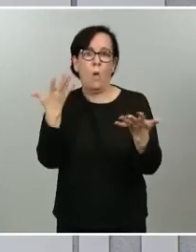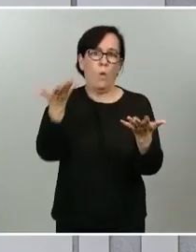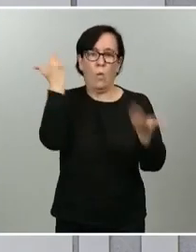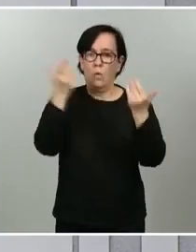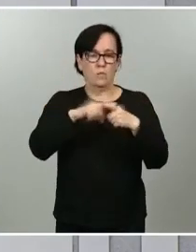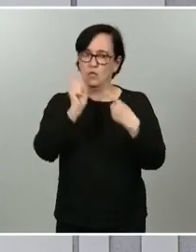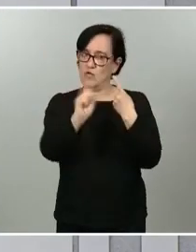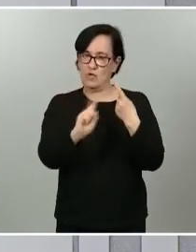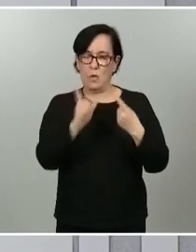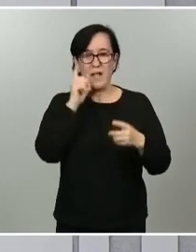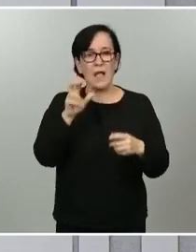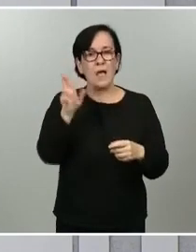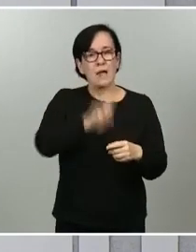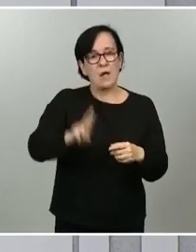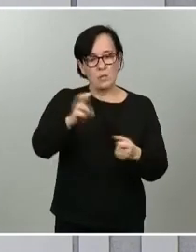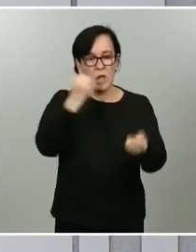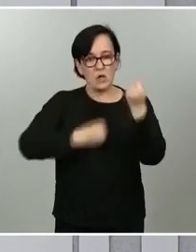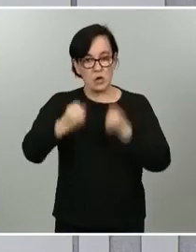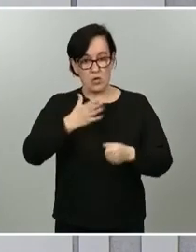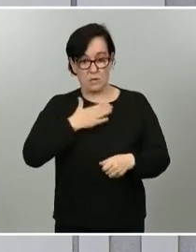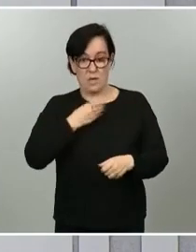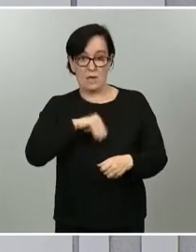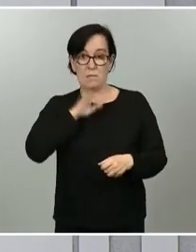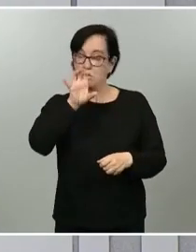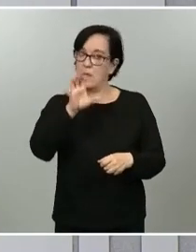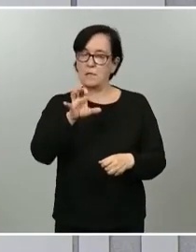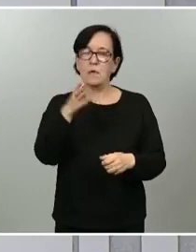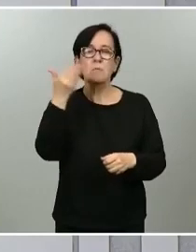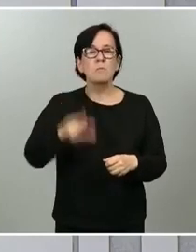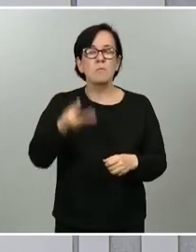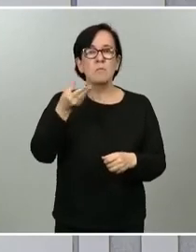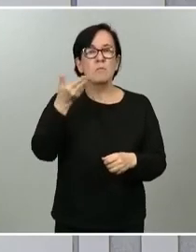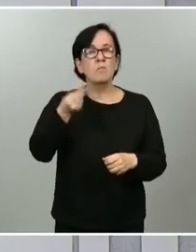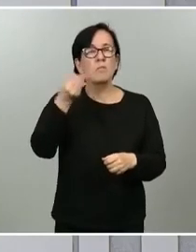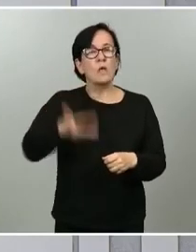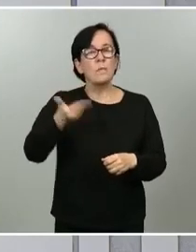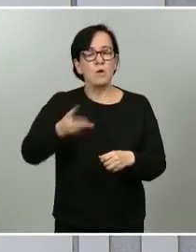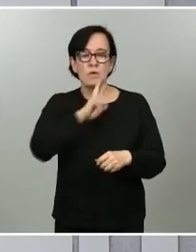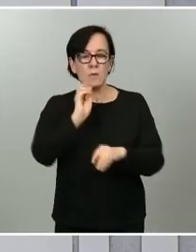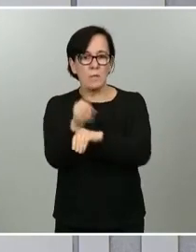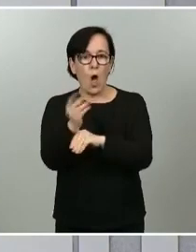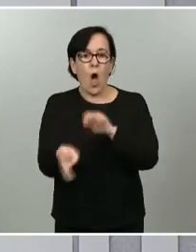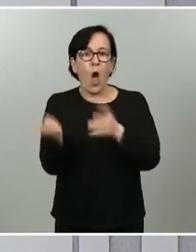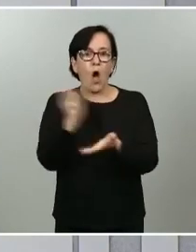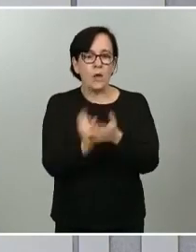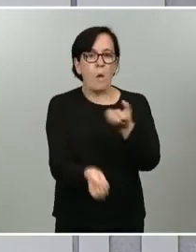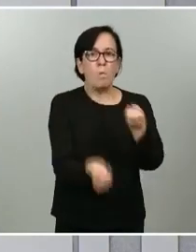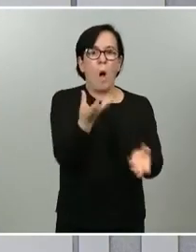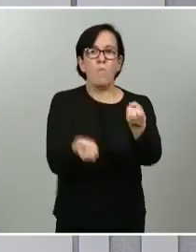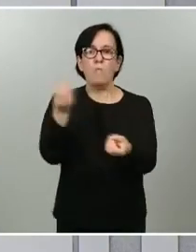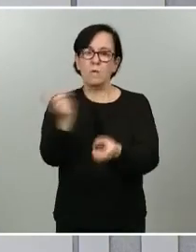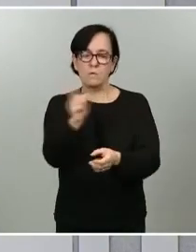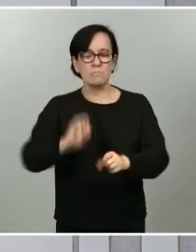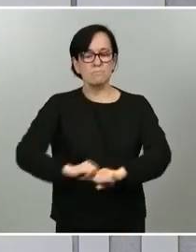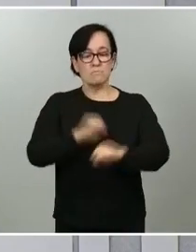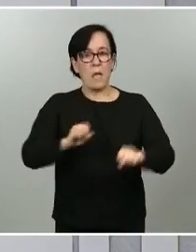la recuperación económica de nuestro país. Es muy importante preservar que no existan rebrotes, que podamos consolidando los